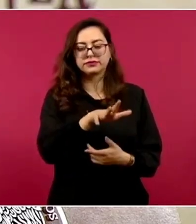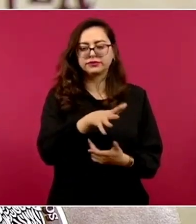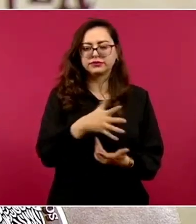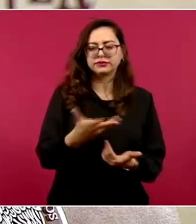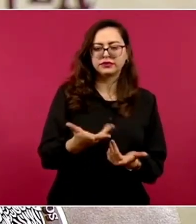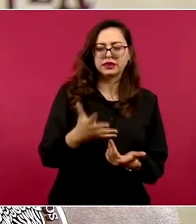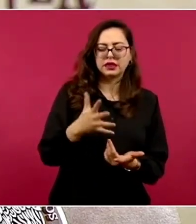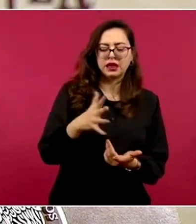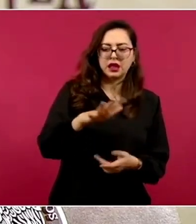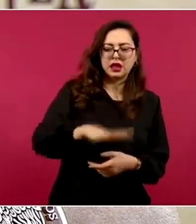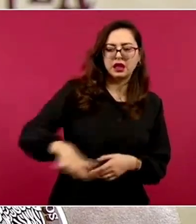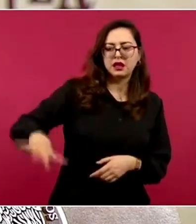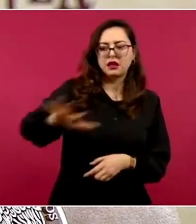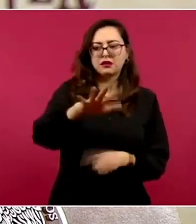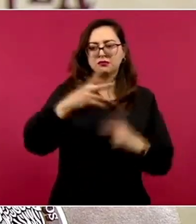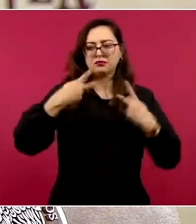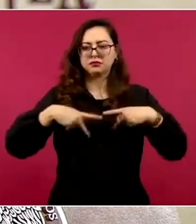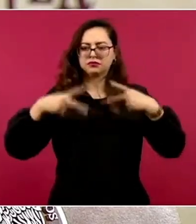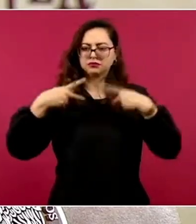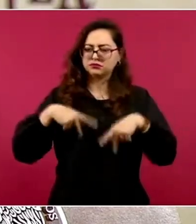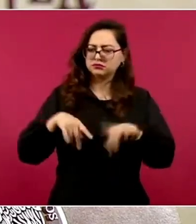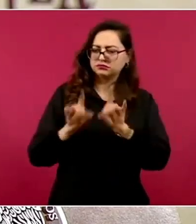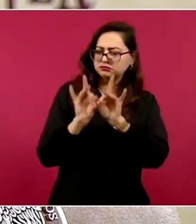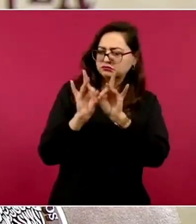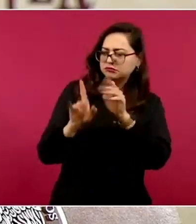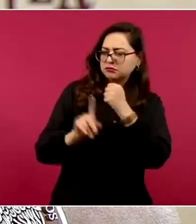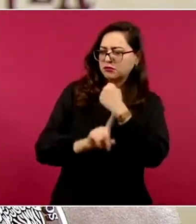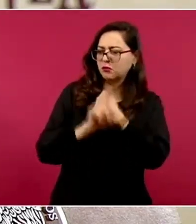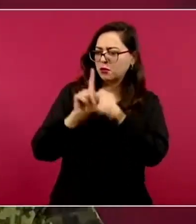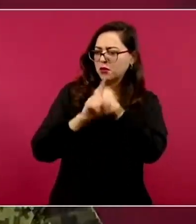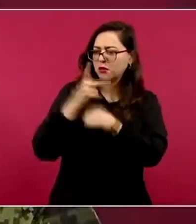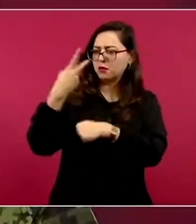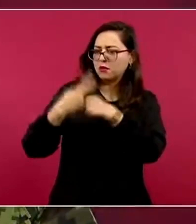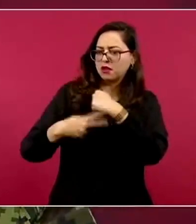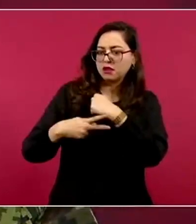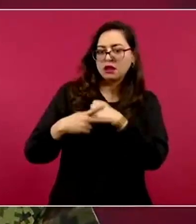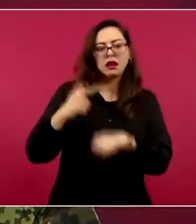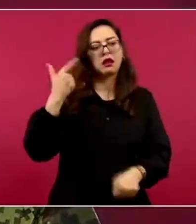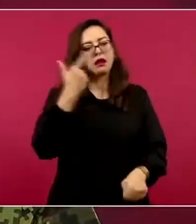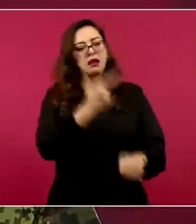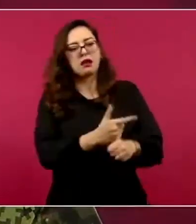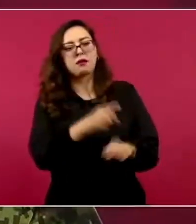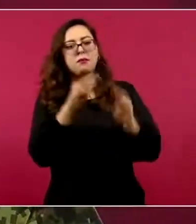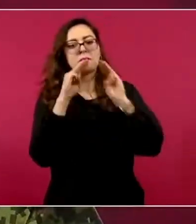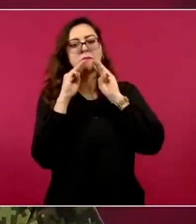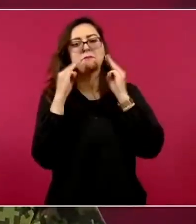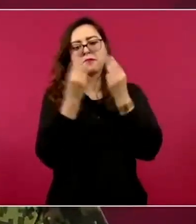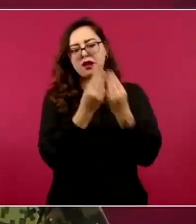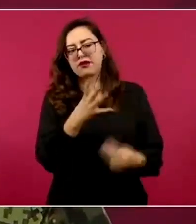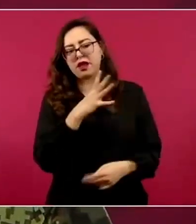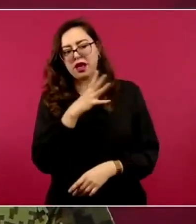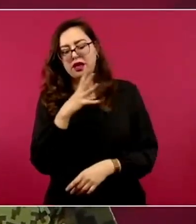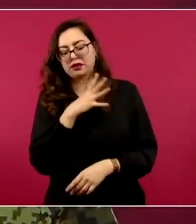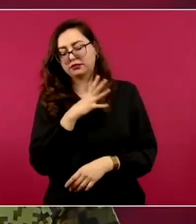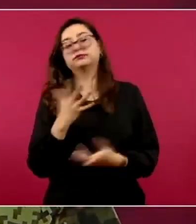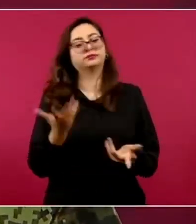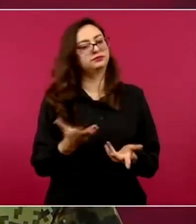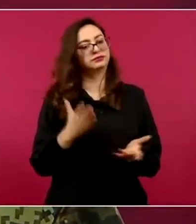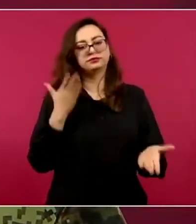dónde están las presencias de los cárteles y actuar de manera conjunta sobre ellos, no tanto